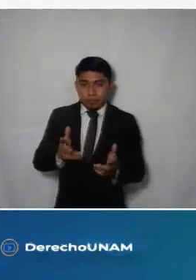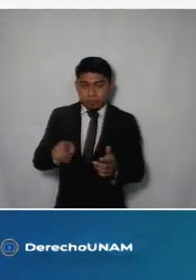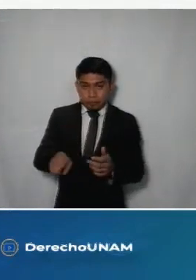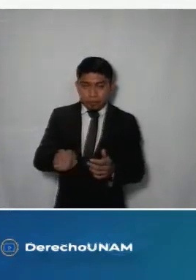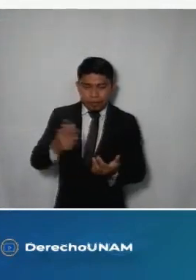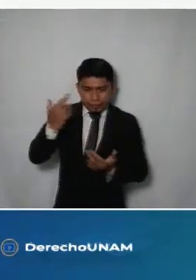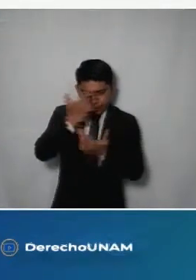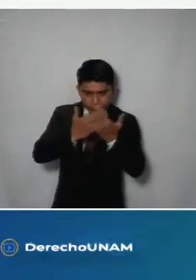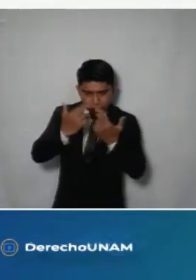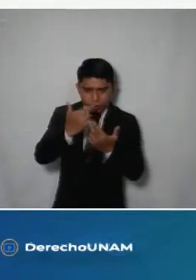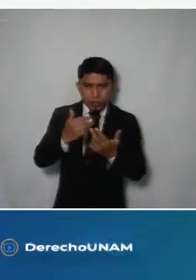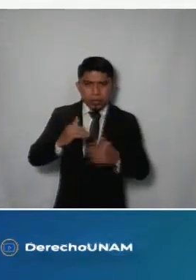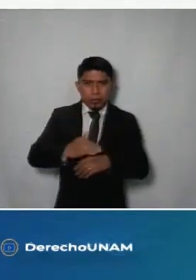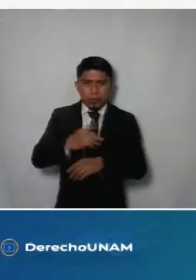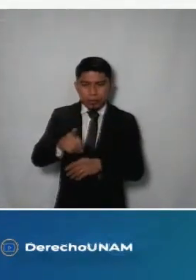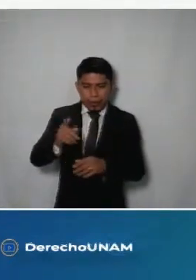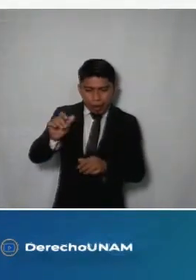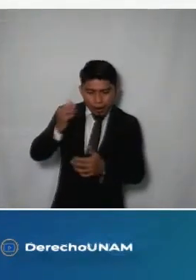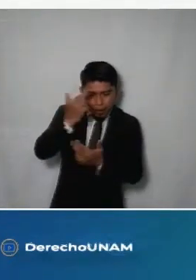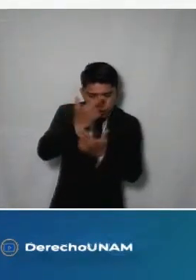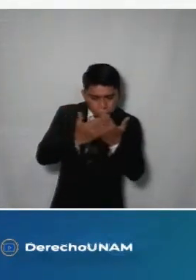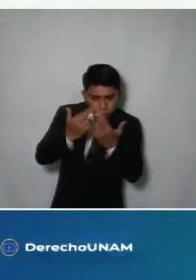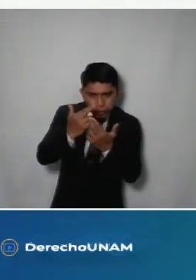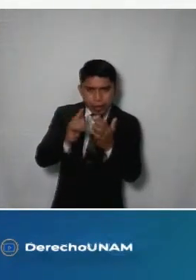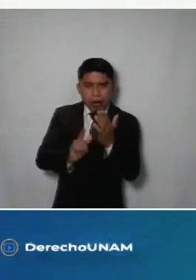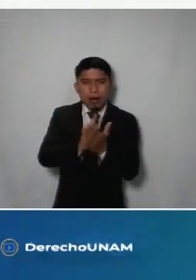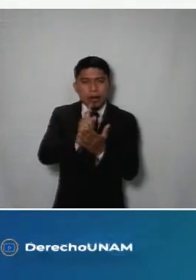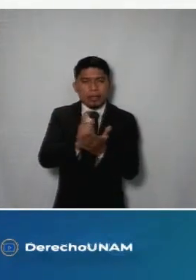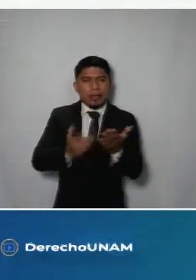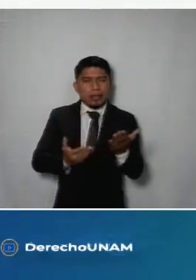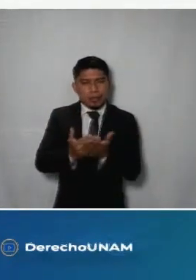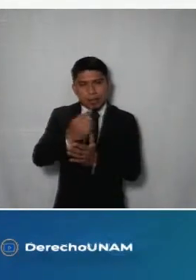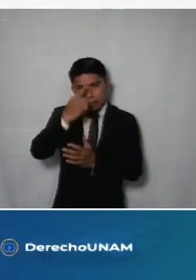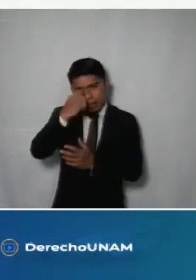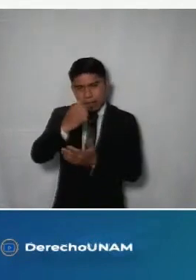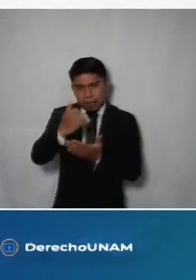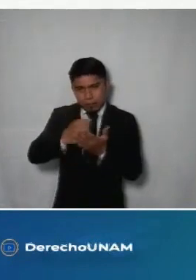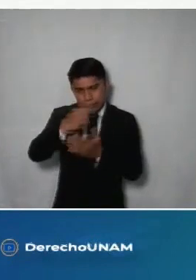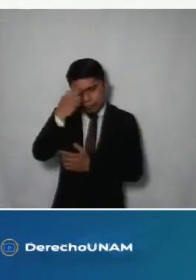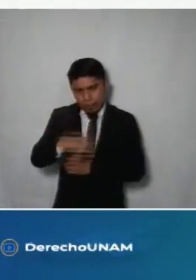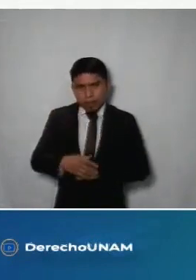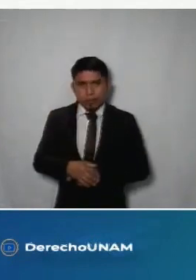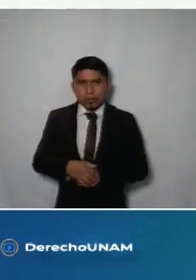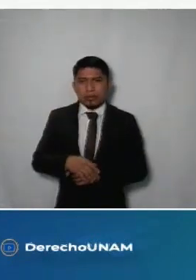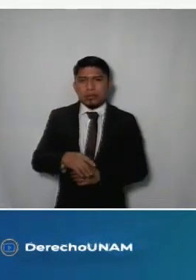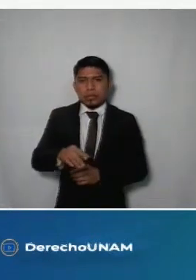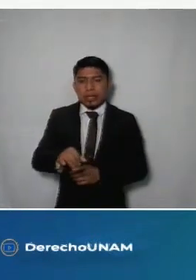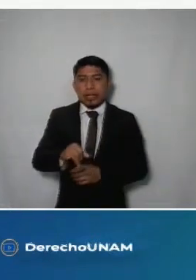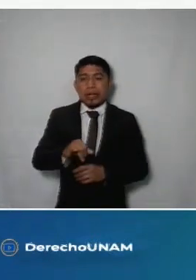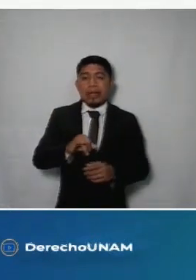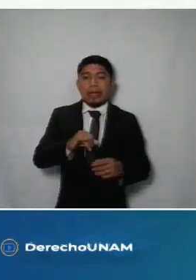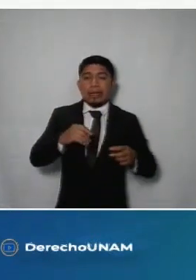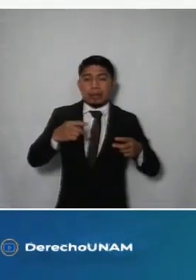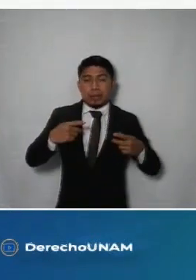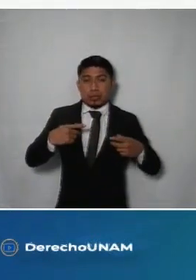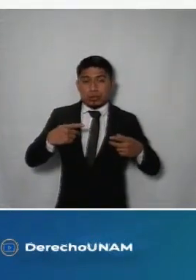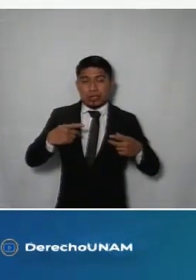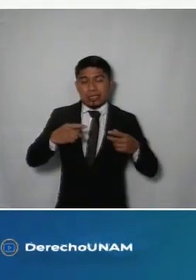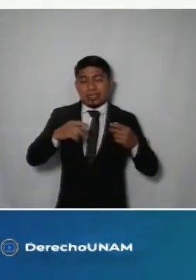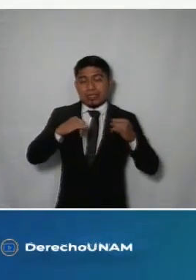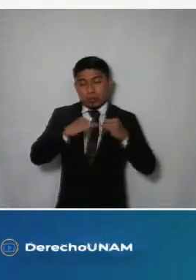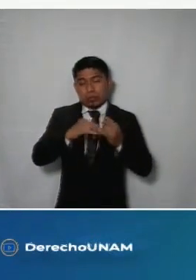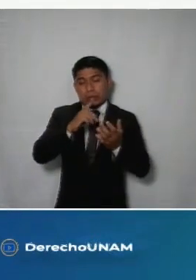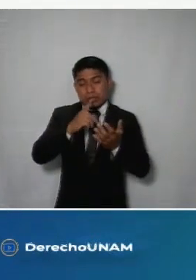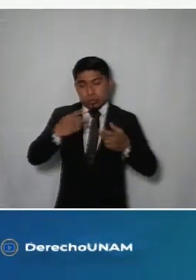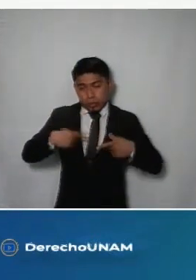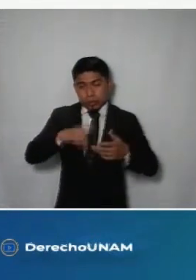admitido el recurso de revisión y derivado de un análisis de la ley de la accesibilidad para la ciudad de méxico se determinó que el sujeto obligado no atendió